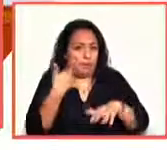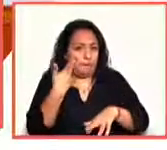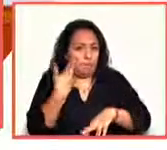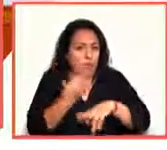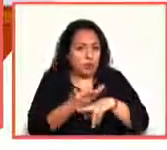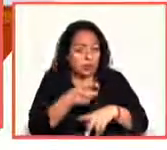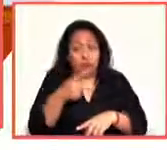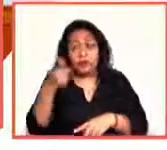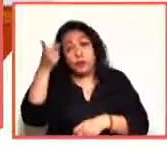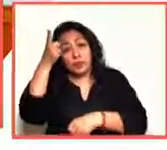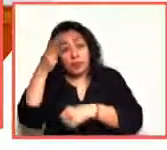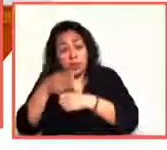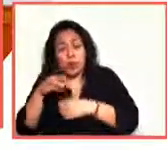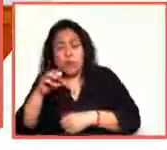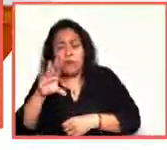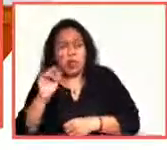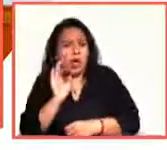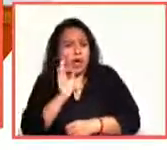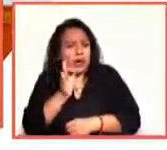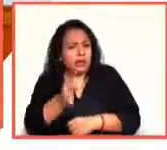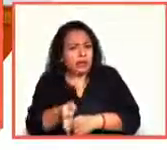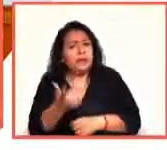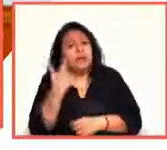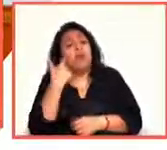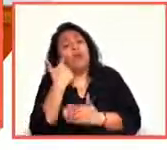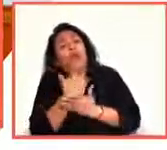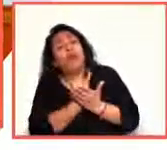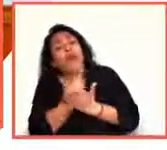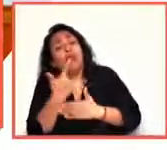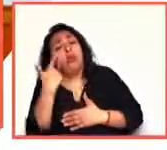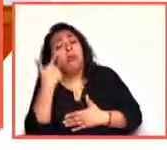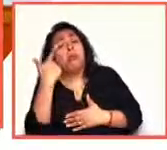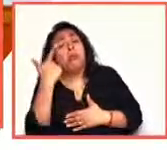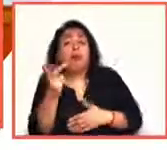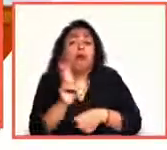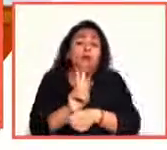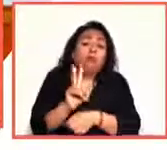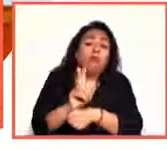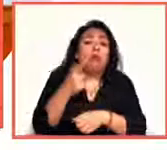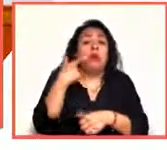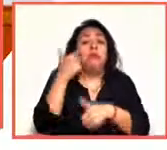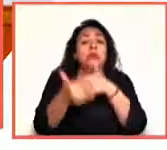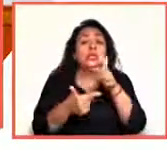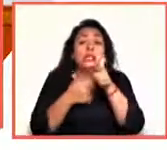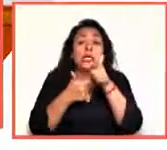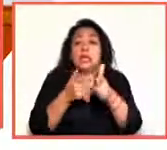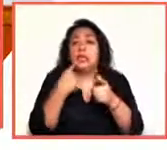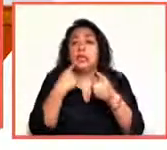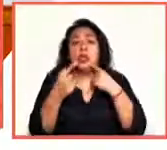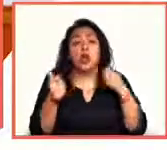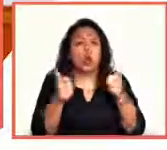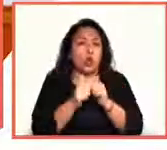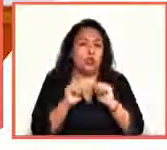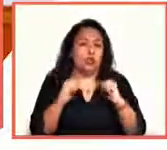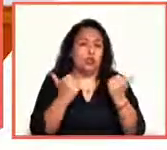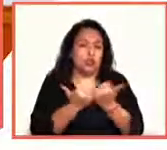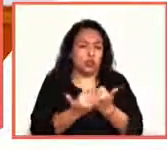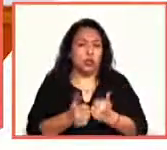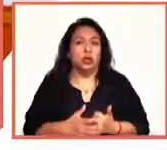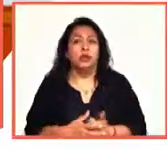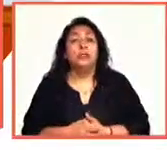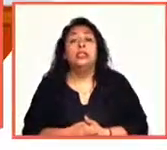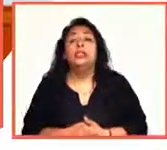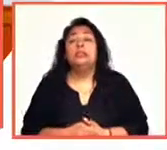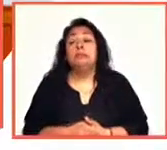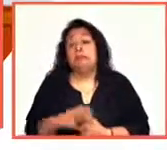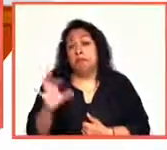MACO está dispuesta a que se haga una auditoría para favorecer la continuidad de las pláticas con la asociación. Si es